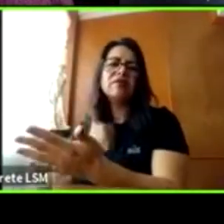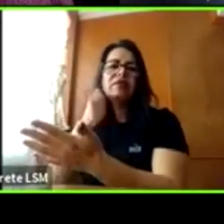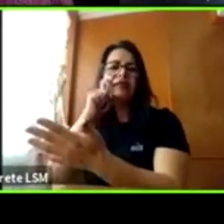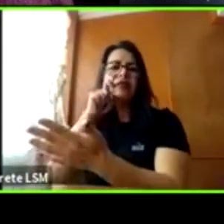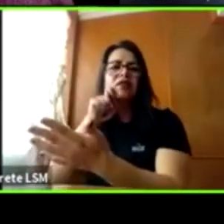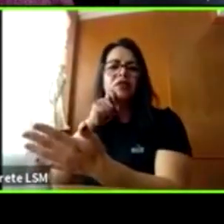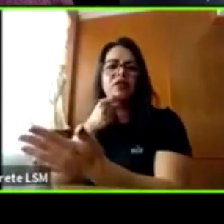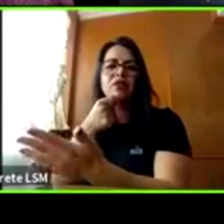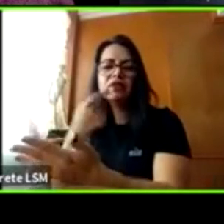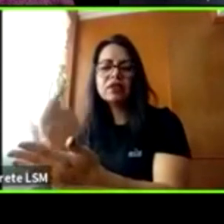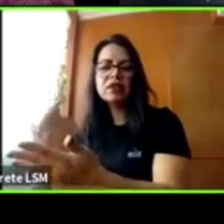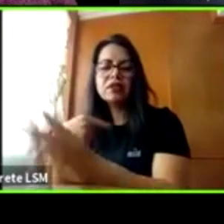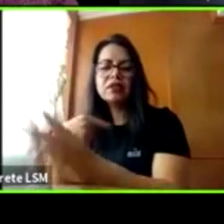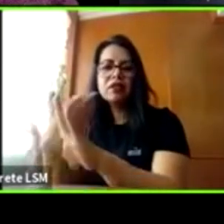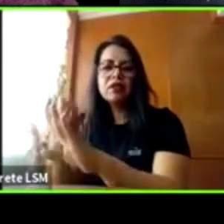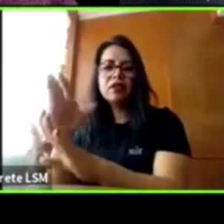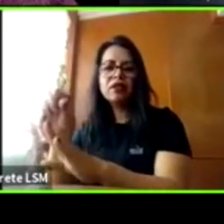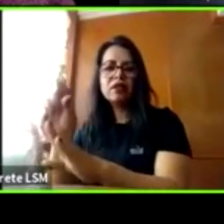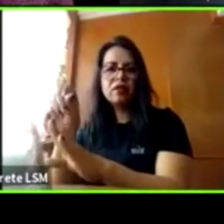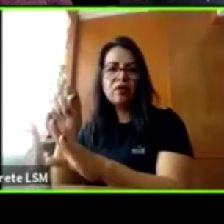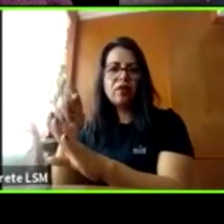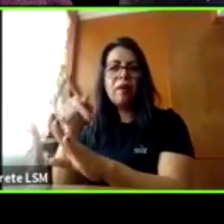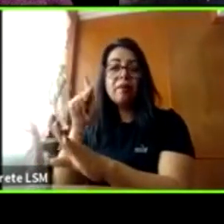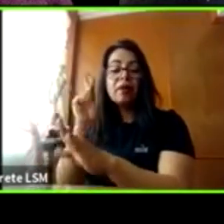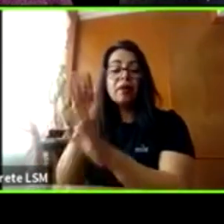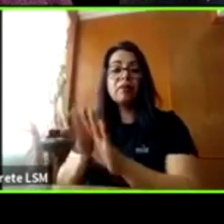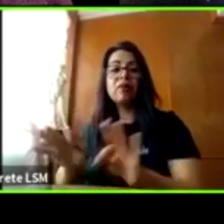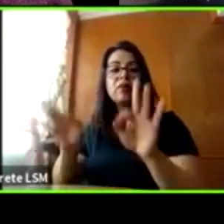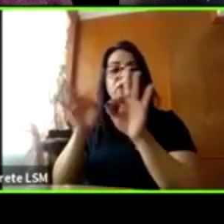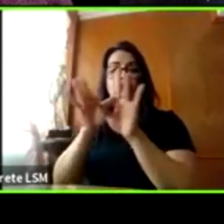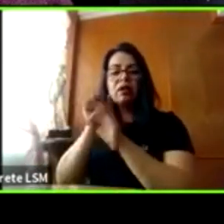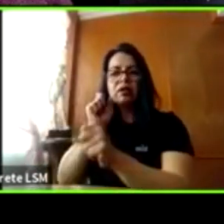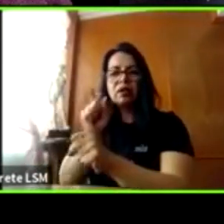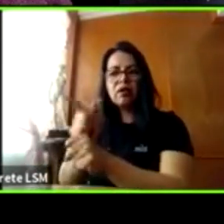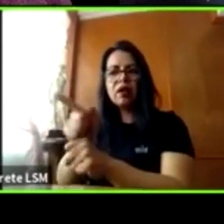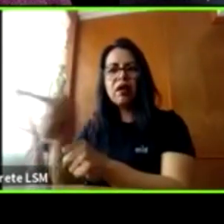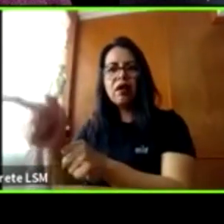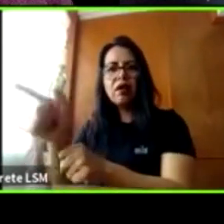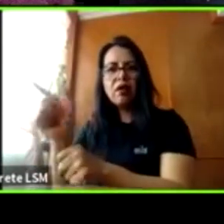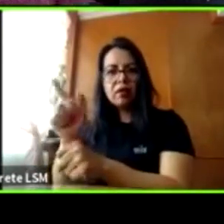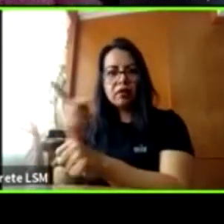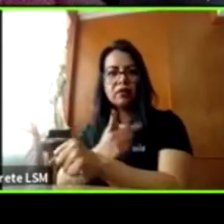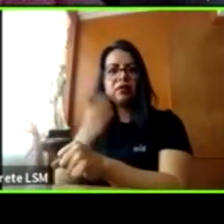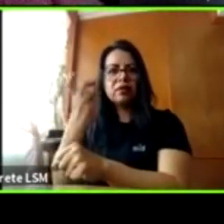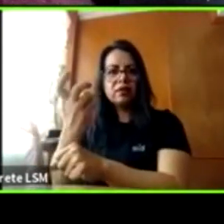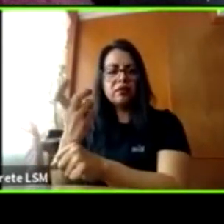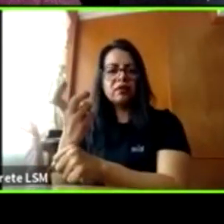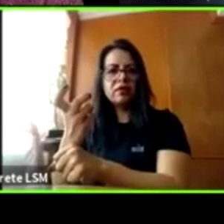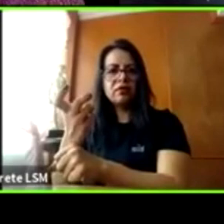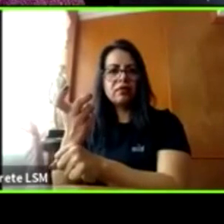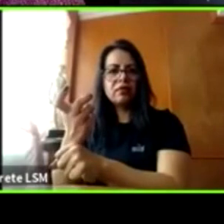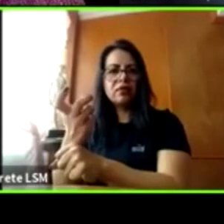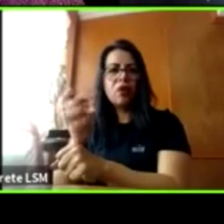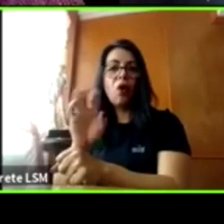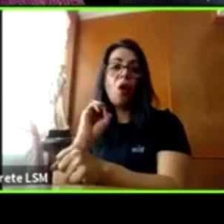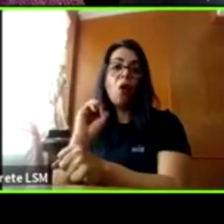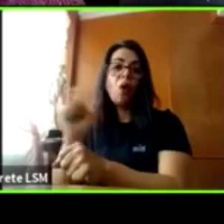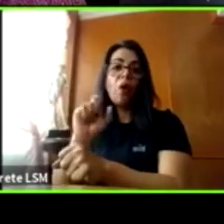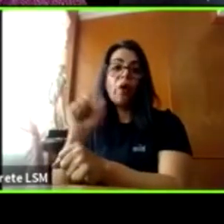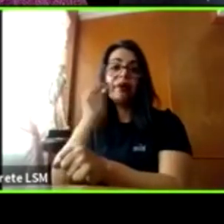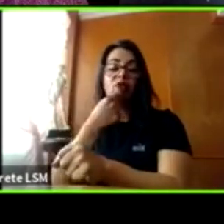es muy importante saber que cuando estas señales suceden, y hay muchas más, como cuando los niños mojan la cama una vez que ya